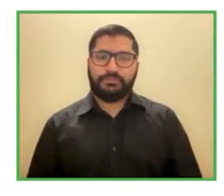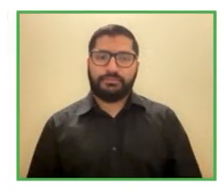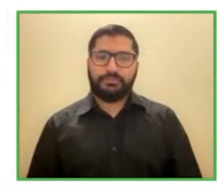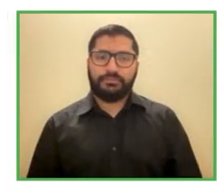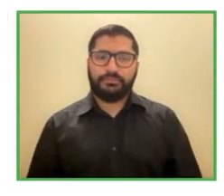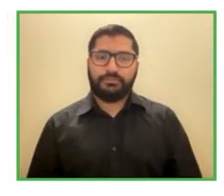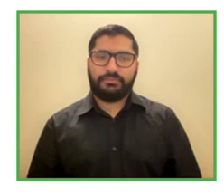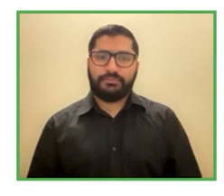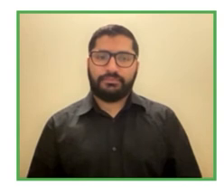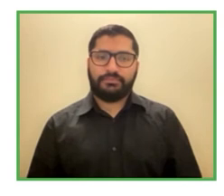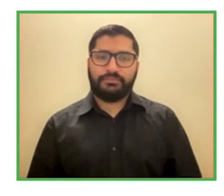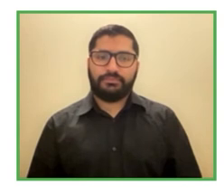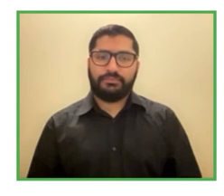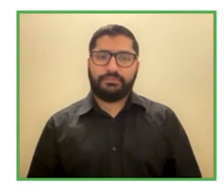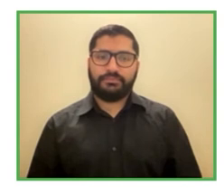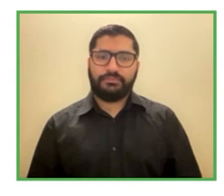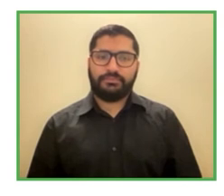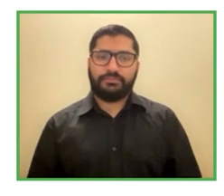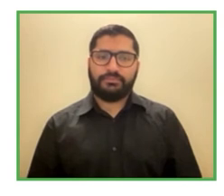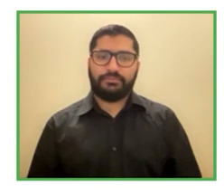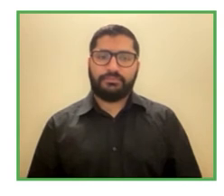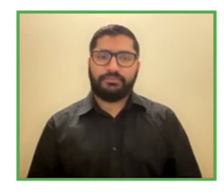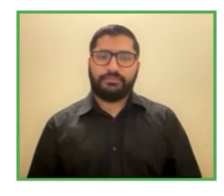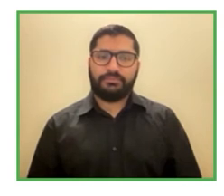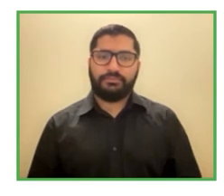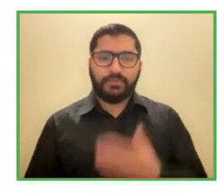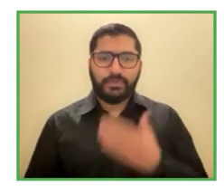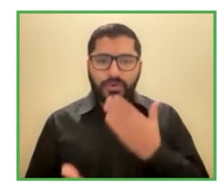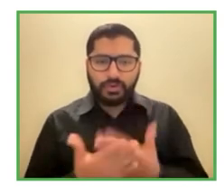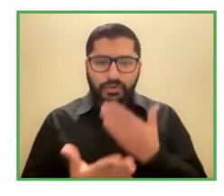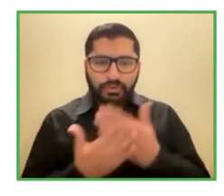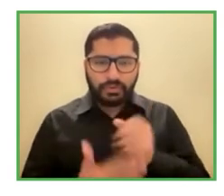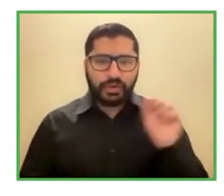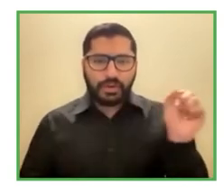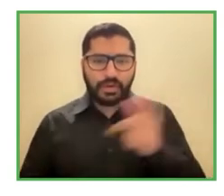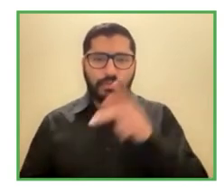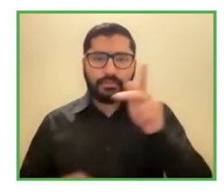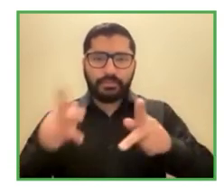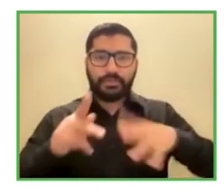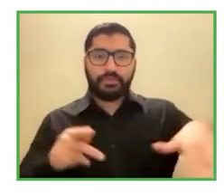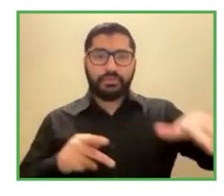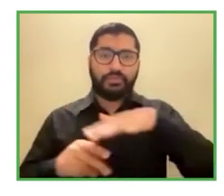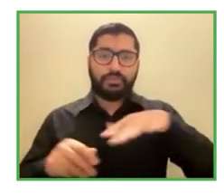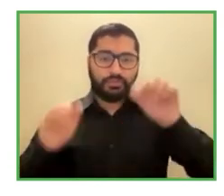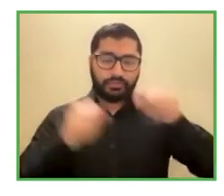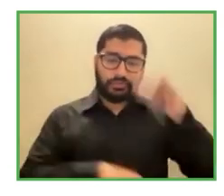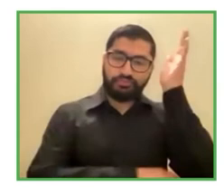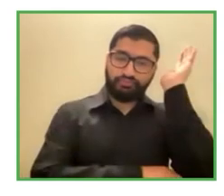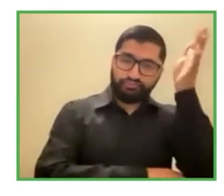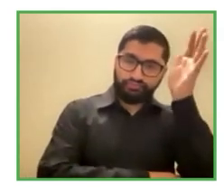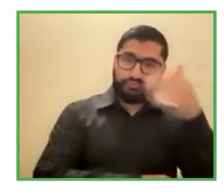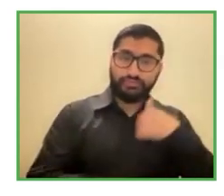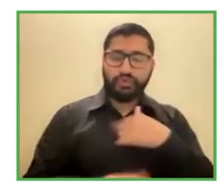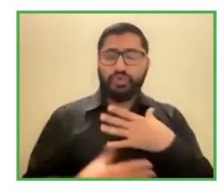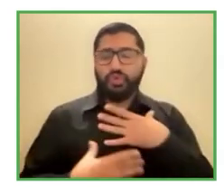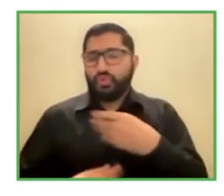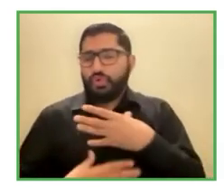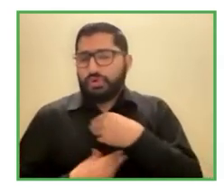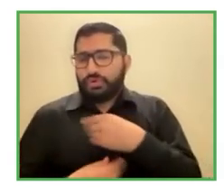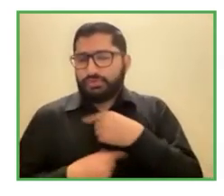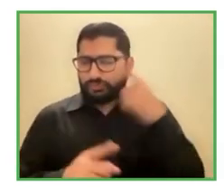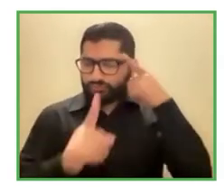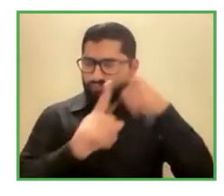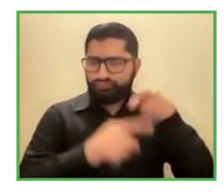bueno muchas gracias a todos nuestros expositores por sus interesantes presentaciones vamos en este momento a iniciar el